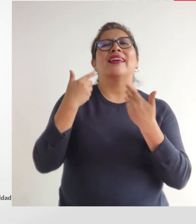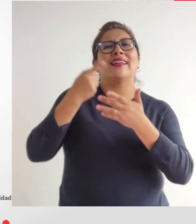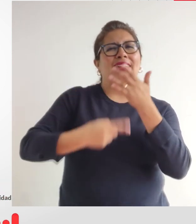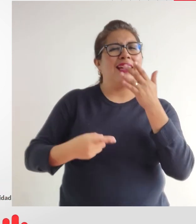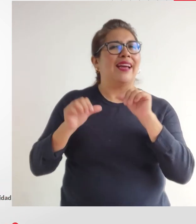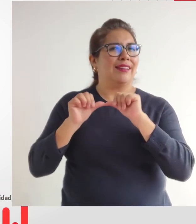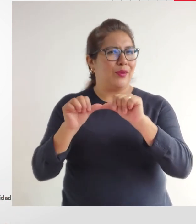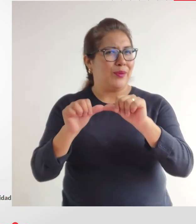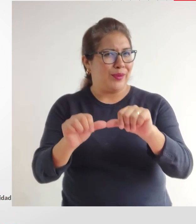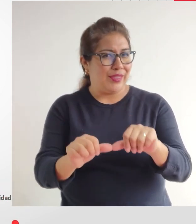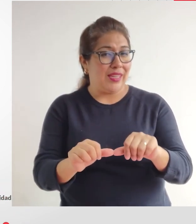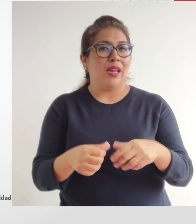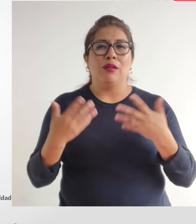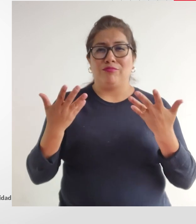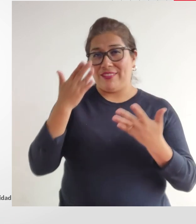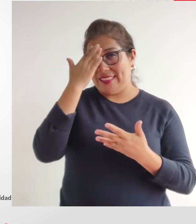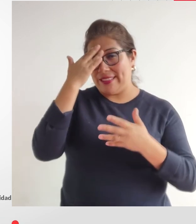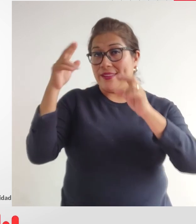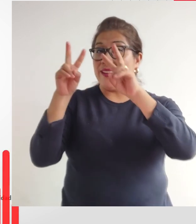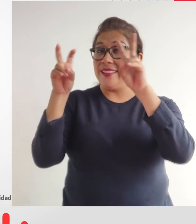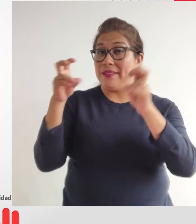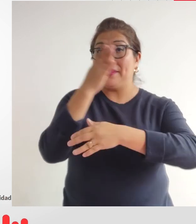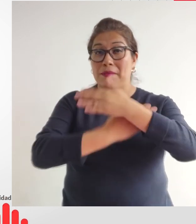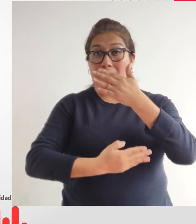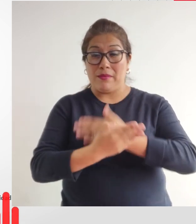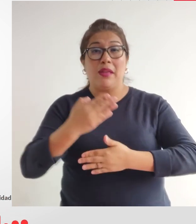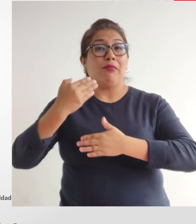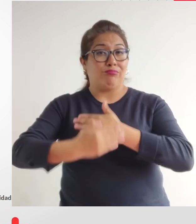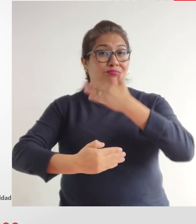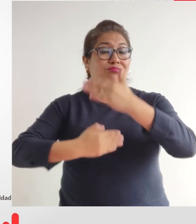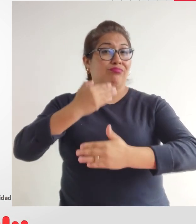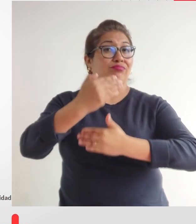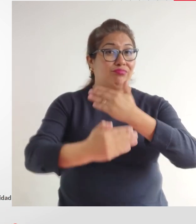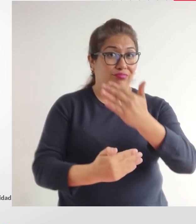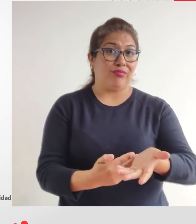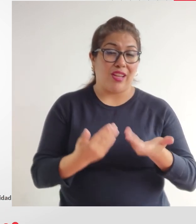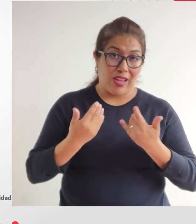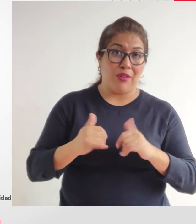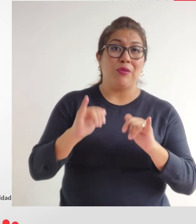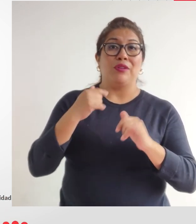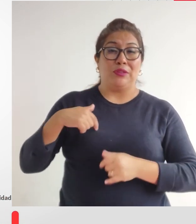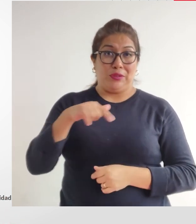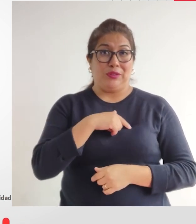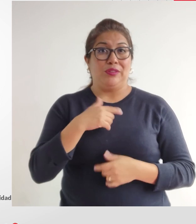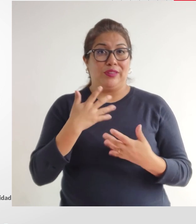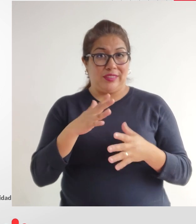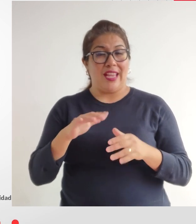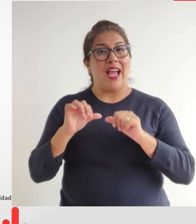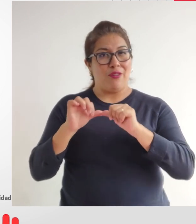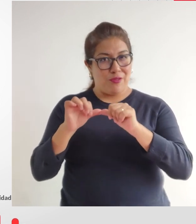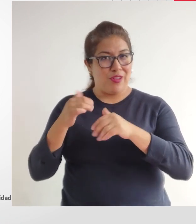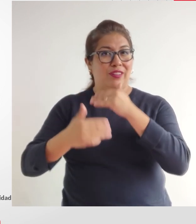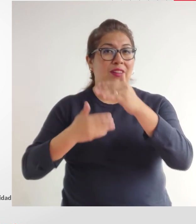seguir haciendo, porque el tema de la discapacidad es un proceso. Y estamos en pleno proceso, pero lo